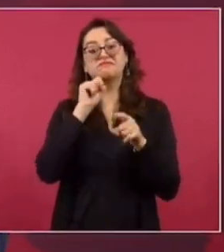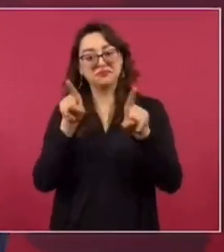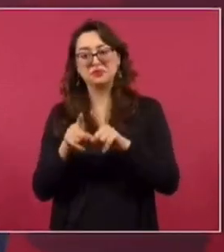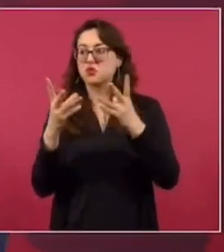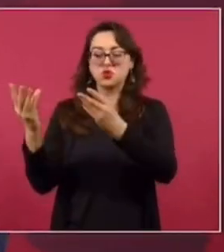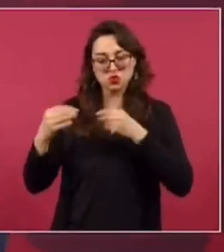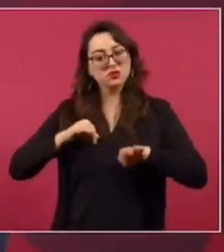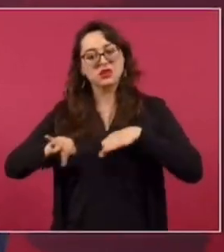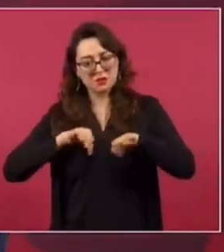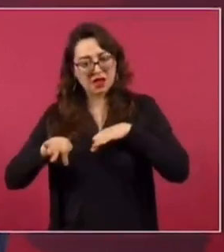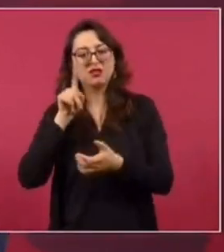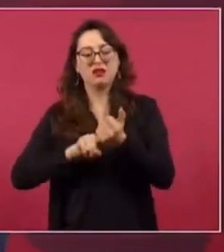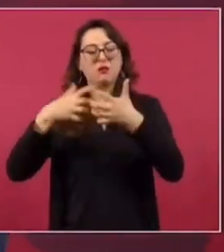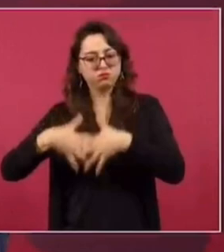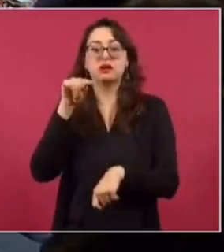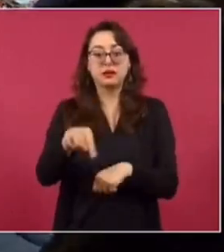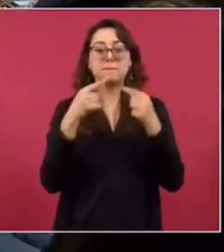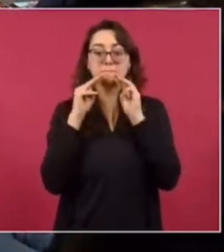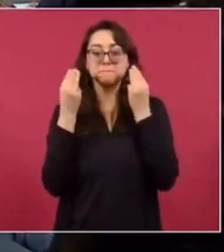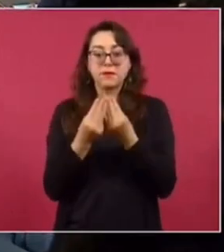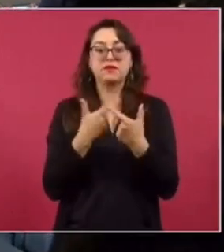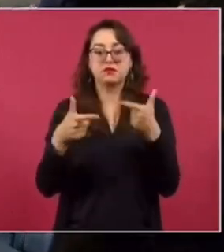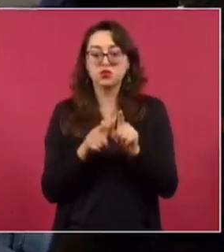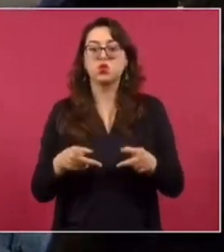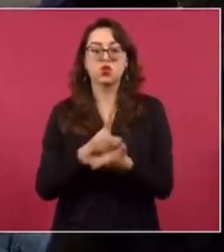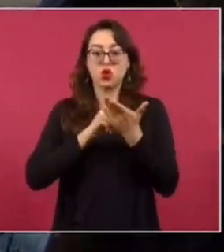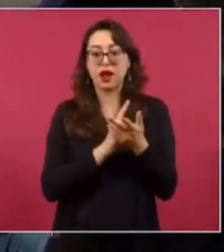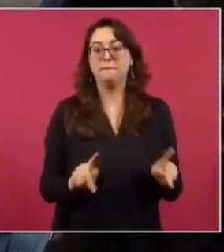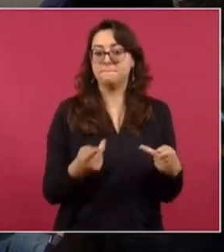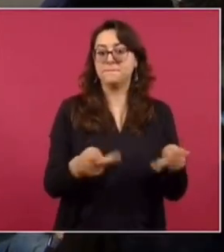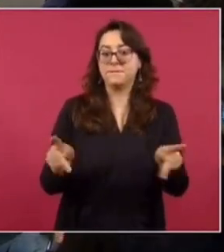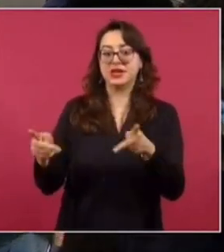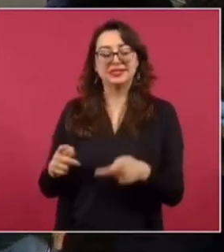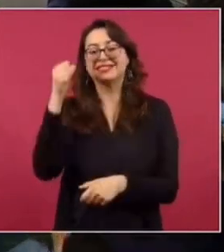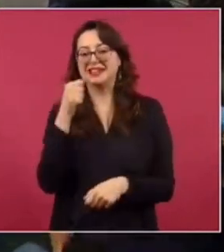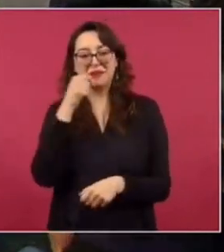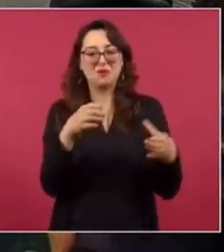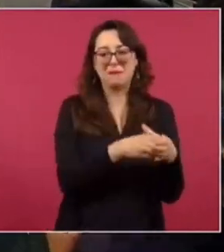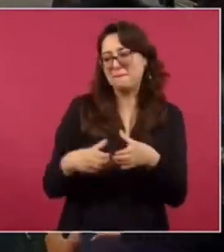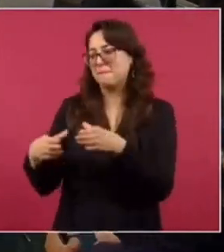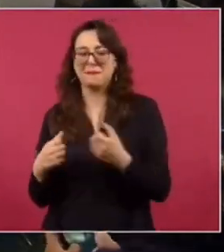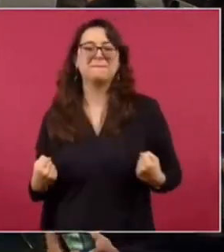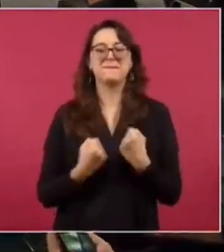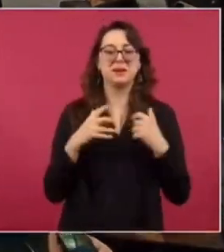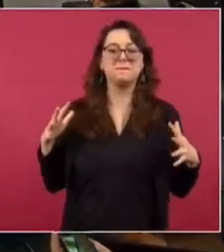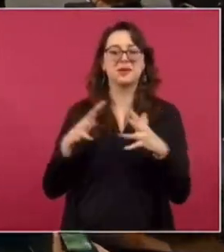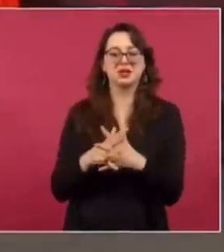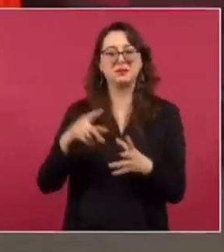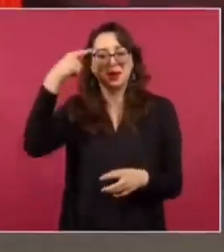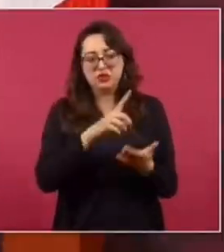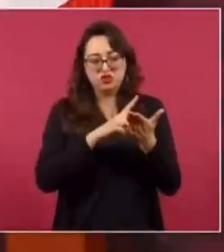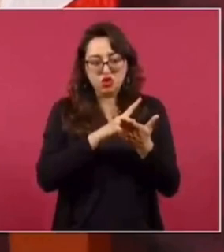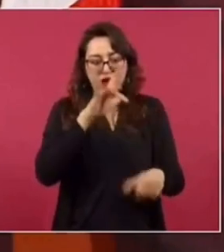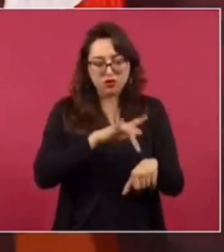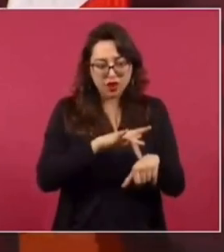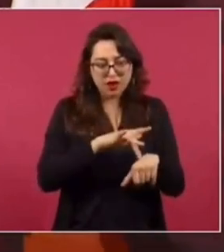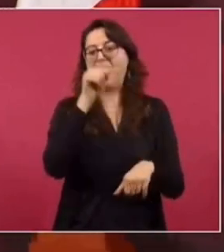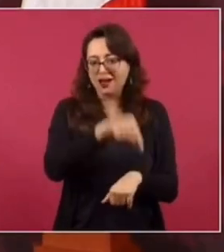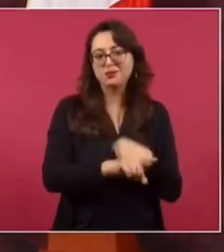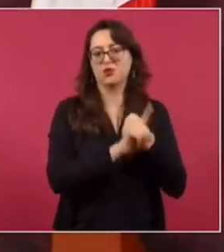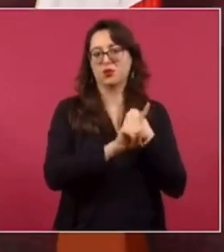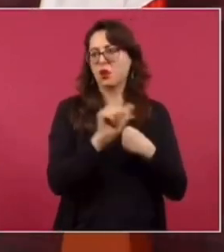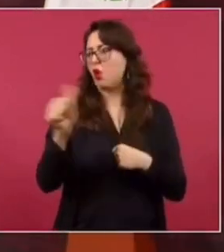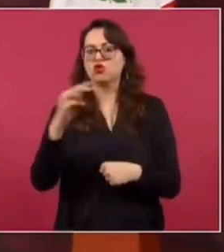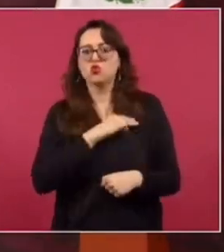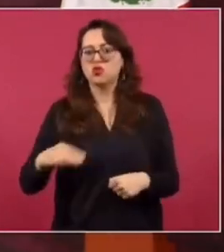trabajadores, de maquilas. Entonces, hay siempre enfrentamiento por la venta. Y tiene que ver